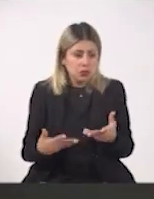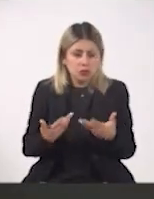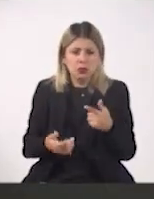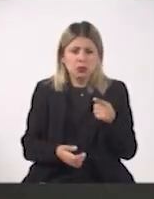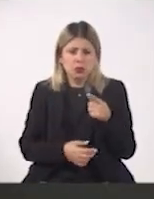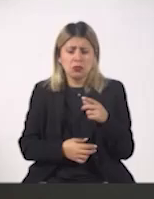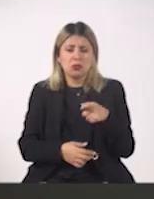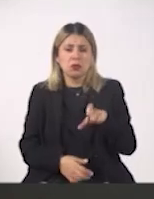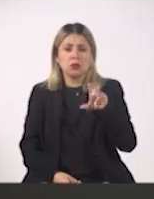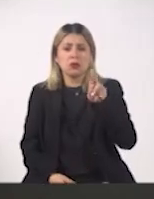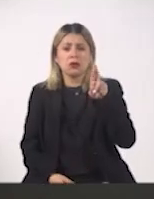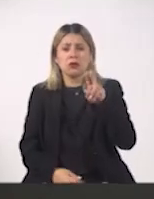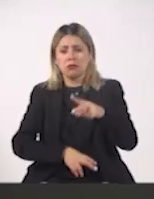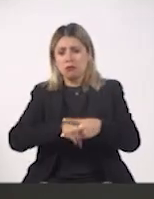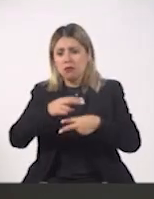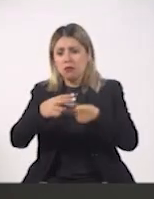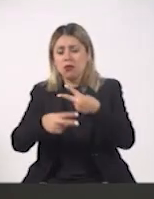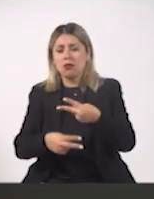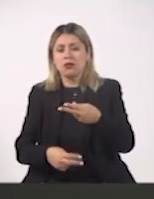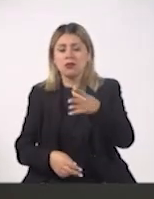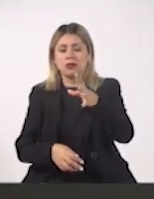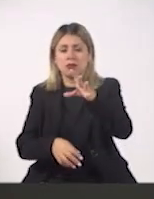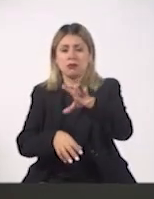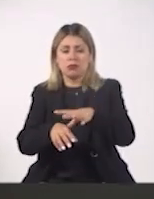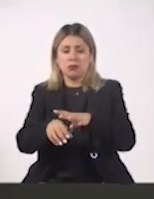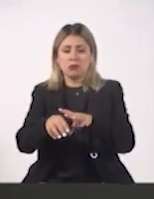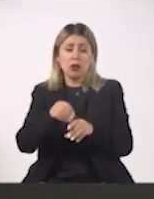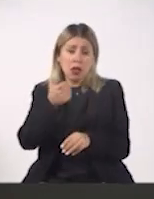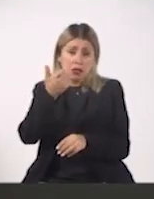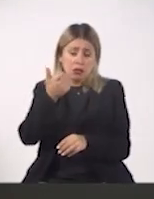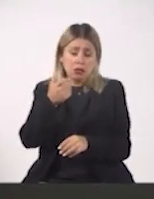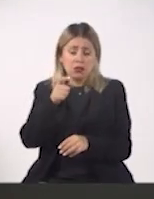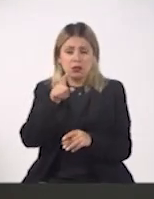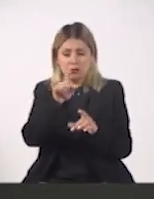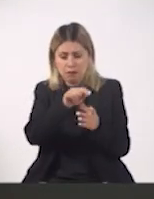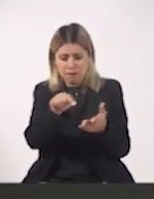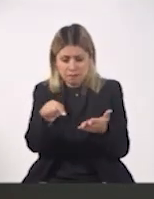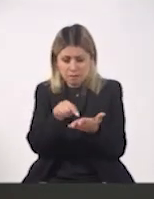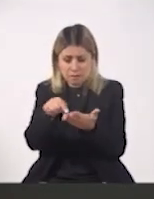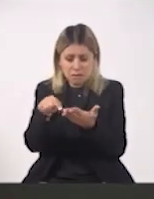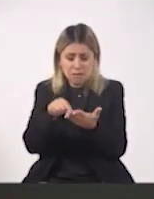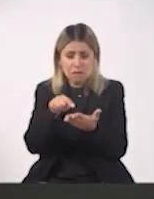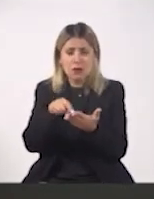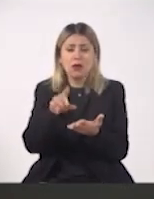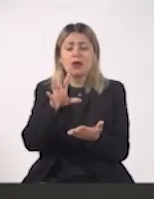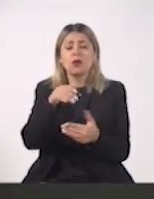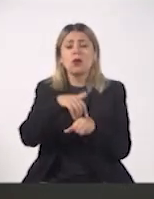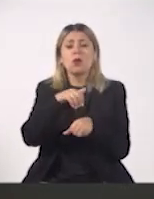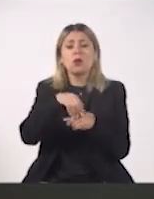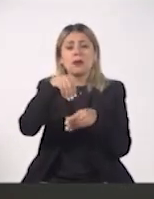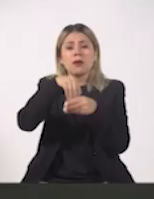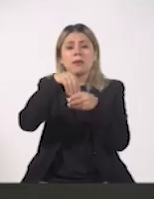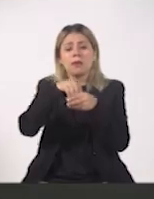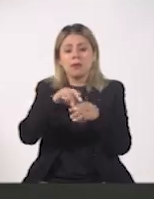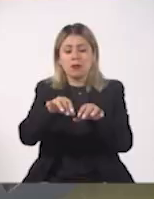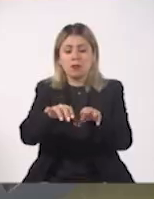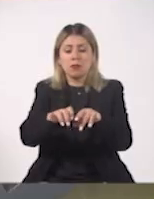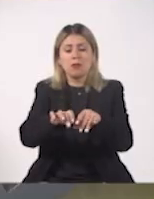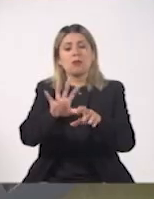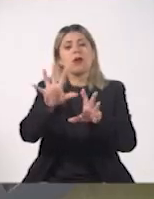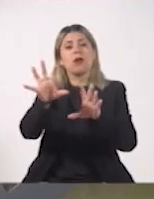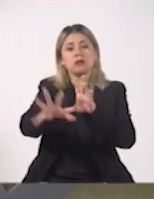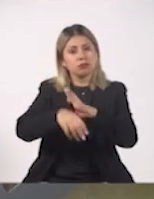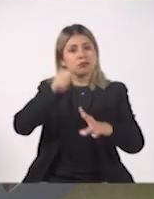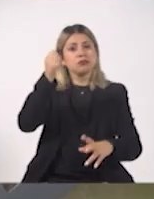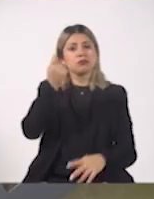sacas tu QR, vas al cajero y el cajero lo escanea o te pide algún código y puedes hacer el retiro de dinero. O bien